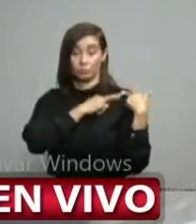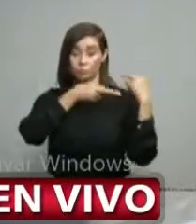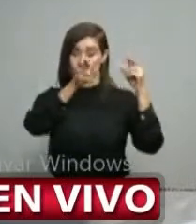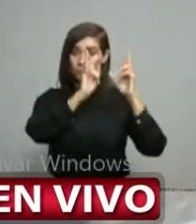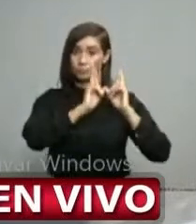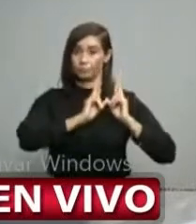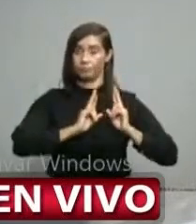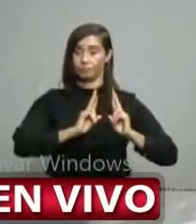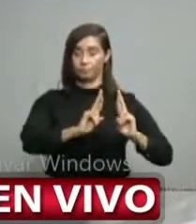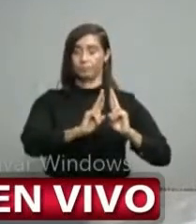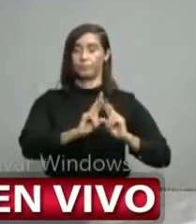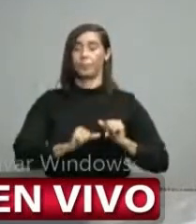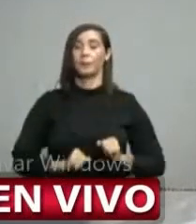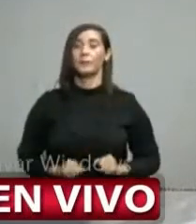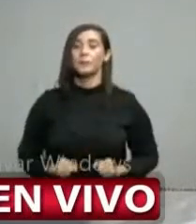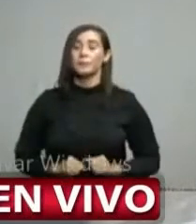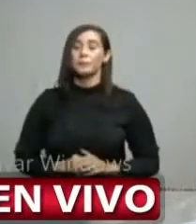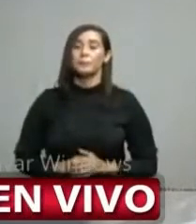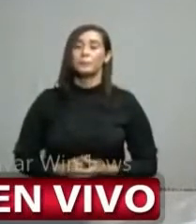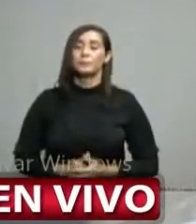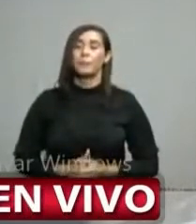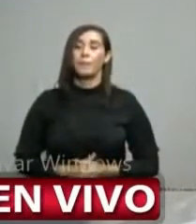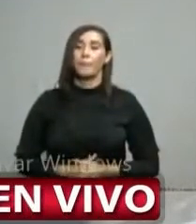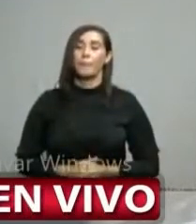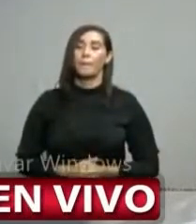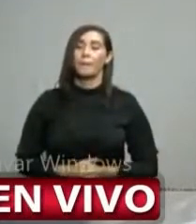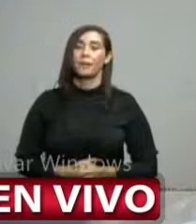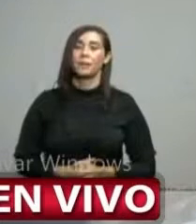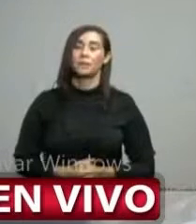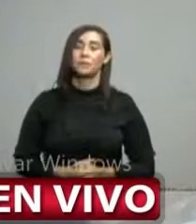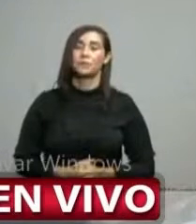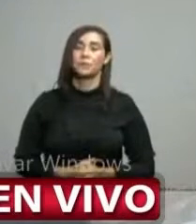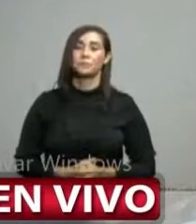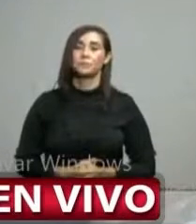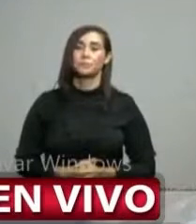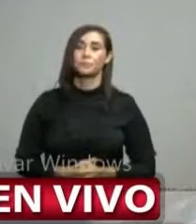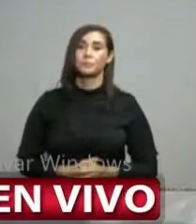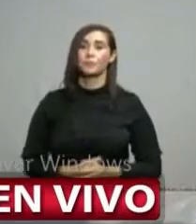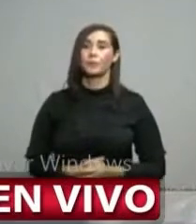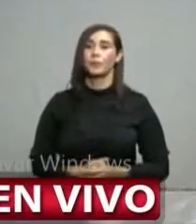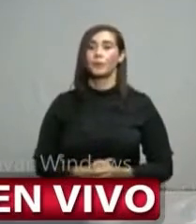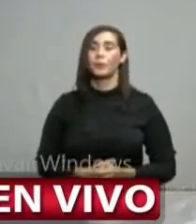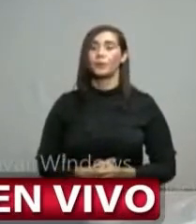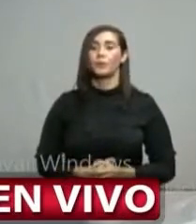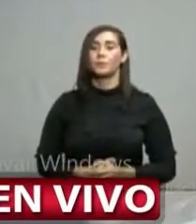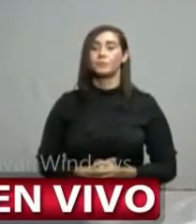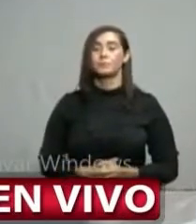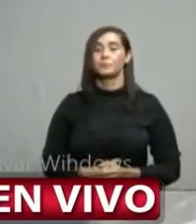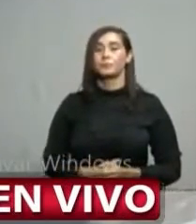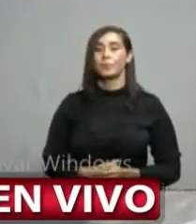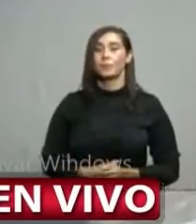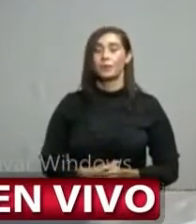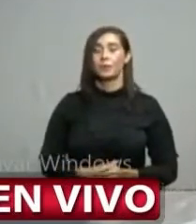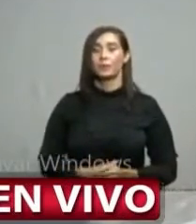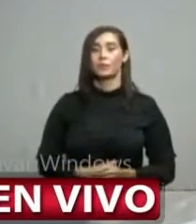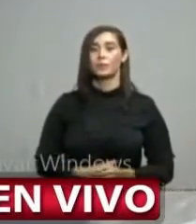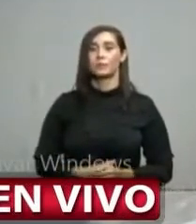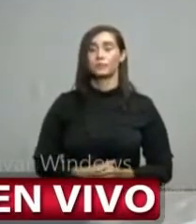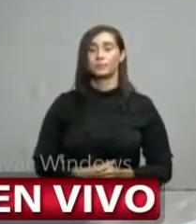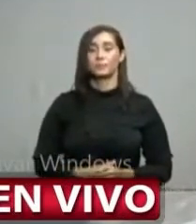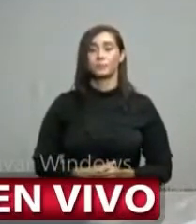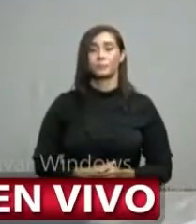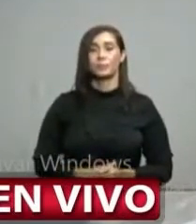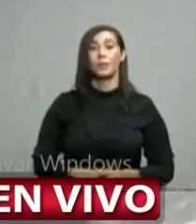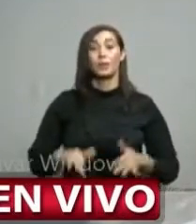está acatando las medidas sanitarias que estamos indicando y que va participando. Y por eso puedo